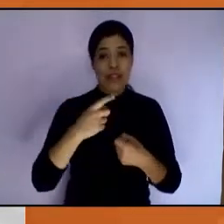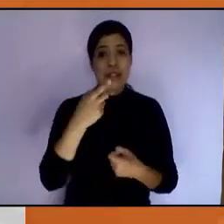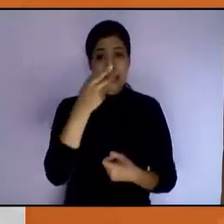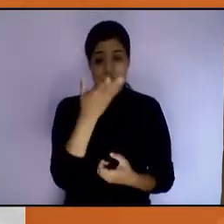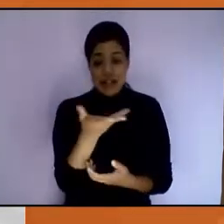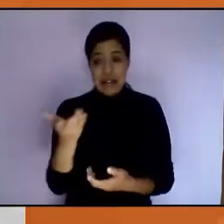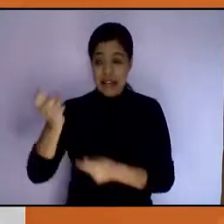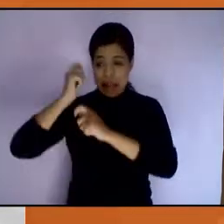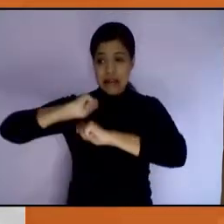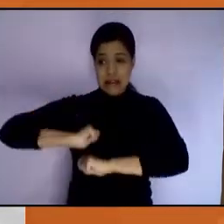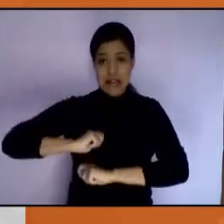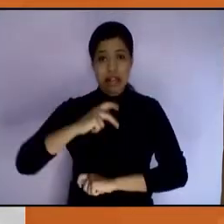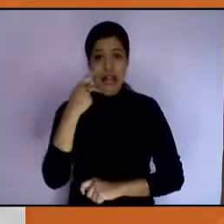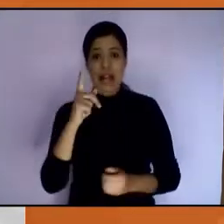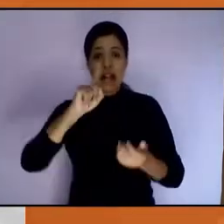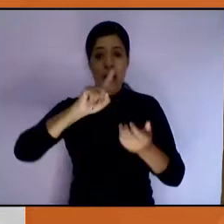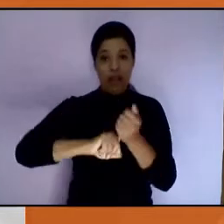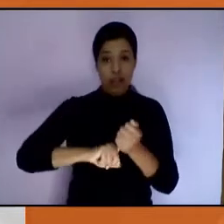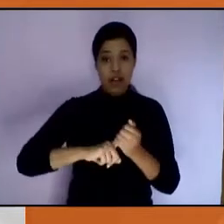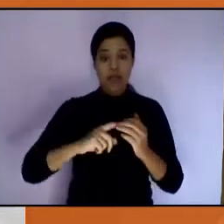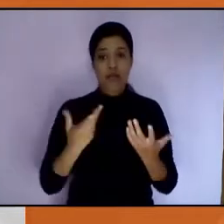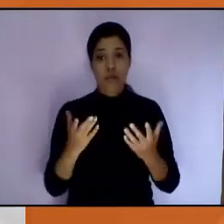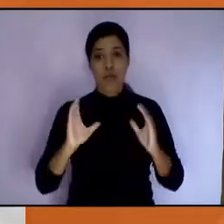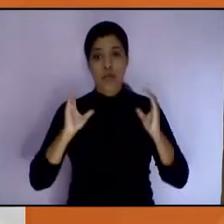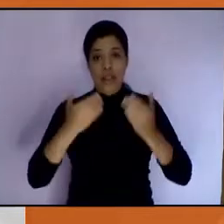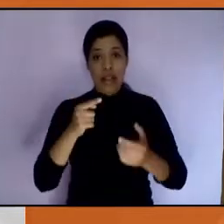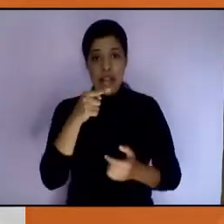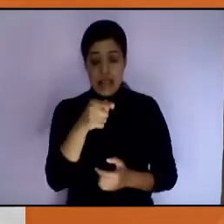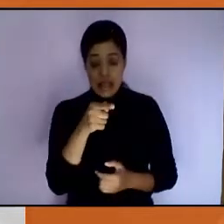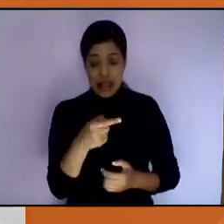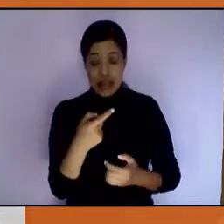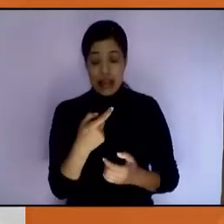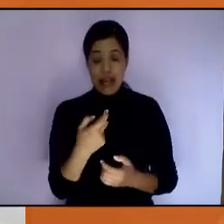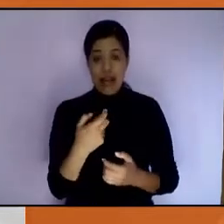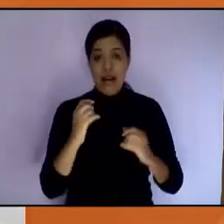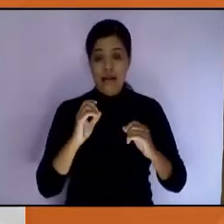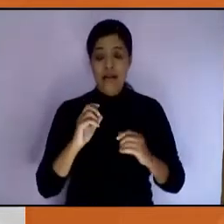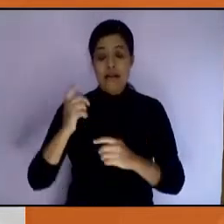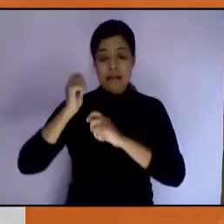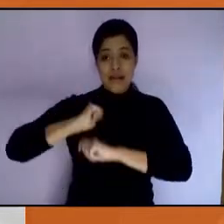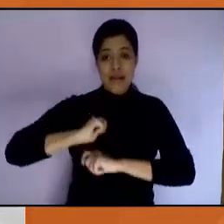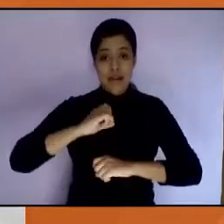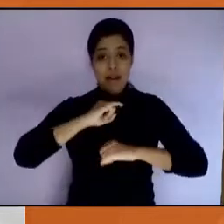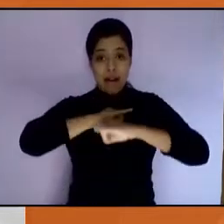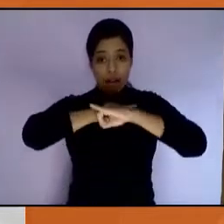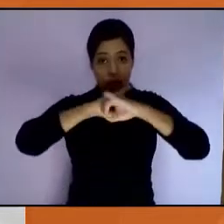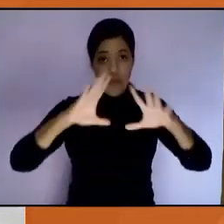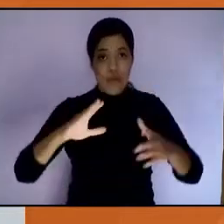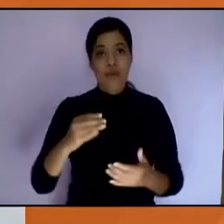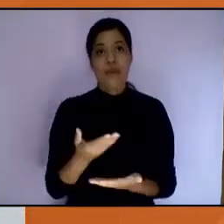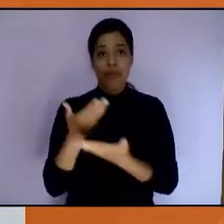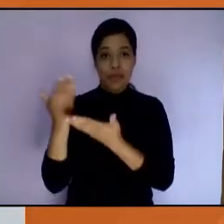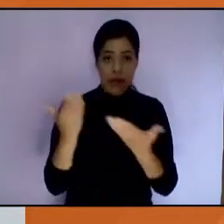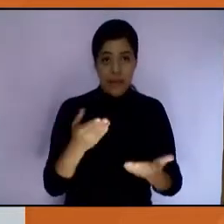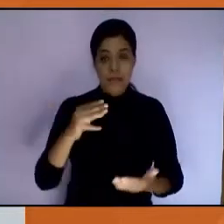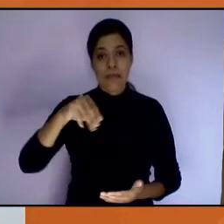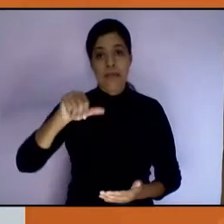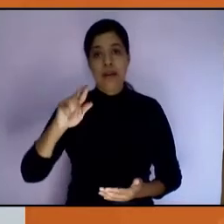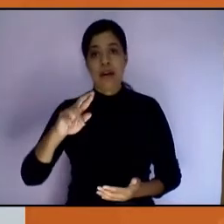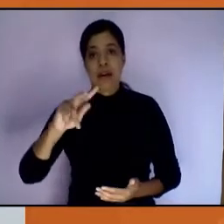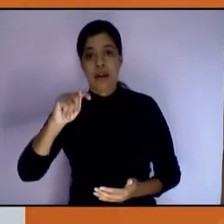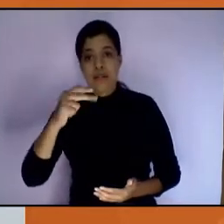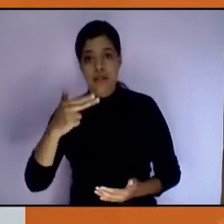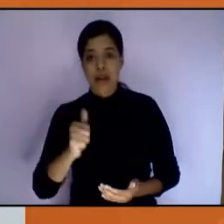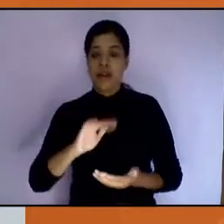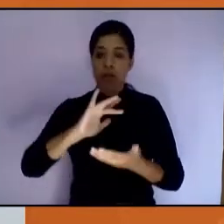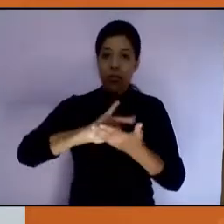y del que ha sido una promotora incansable. Adelante, Marta, por favor. Muchas gracias,